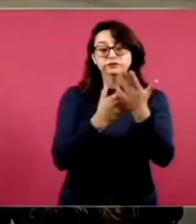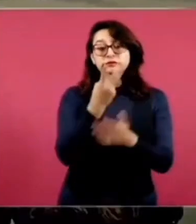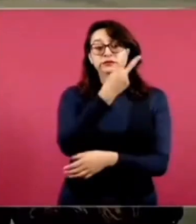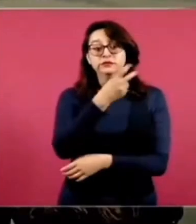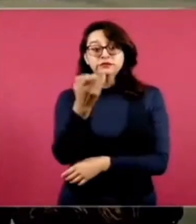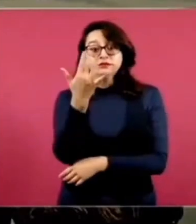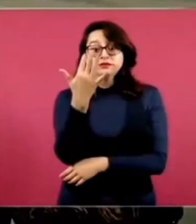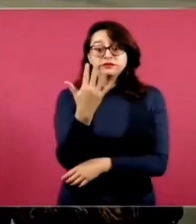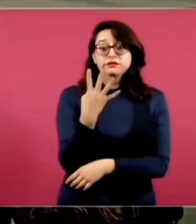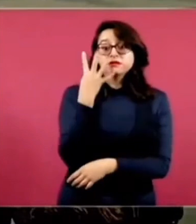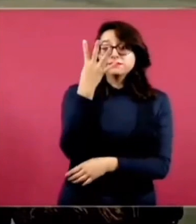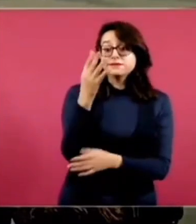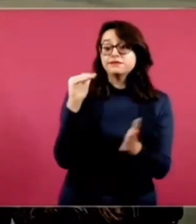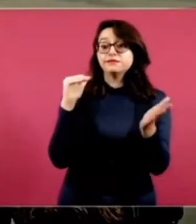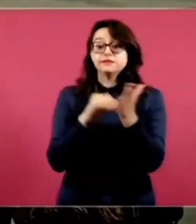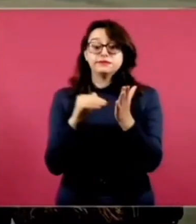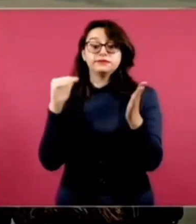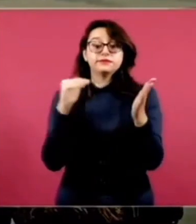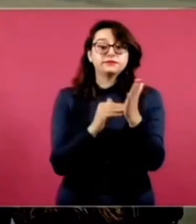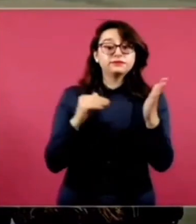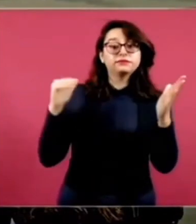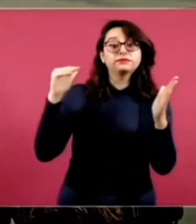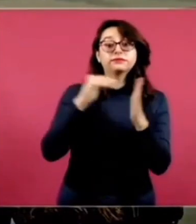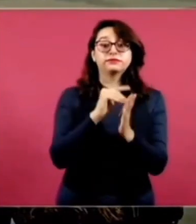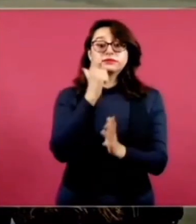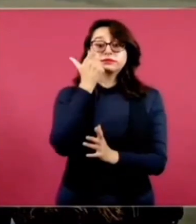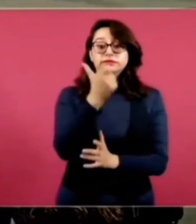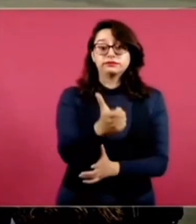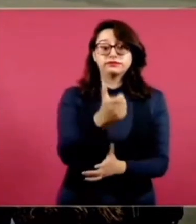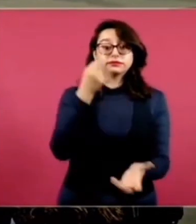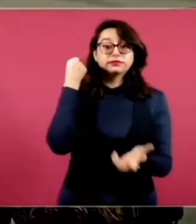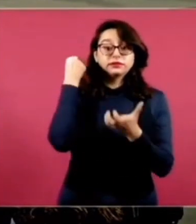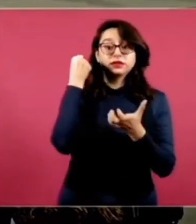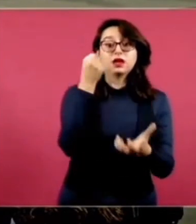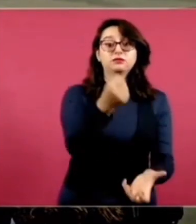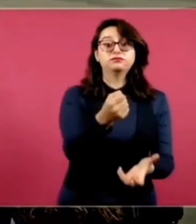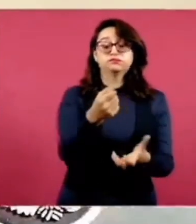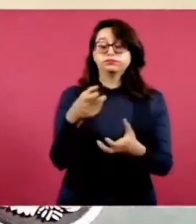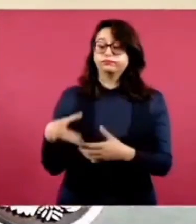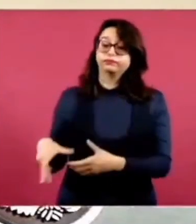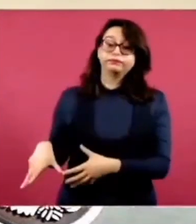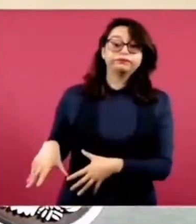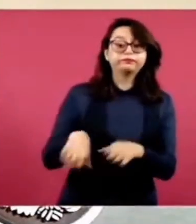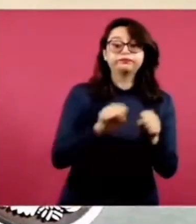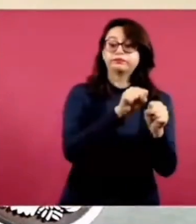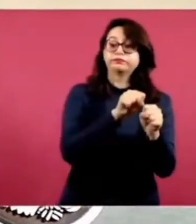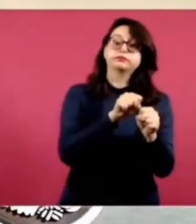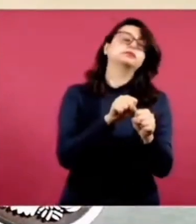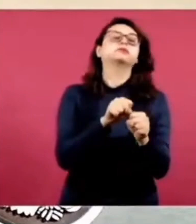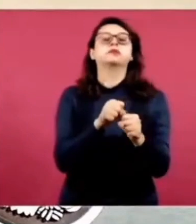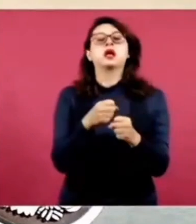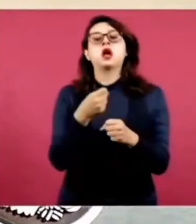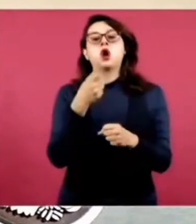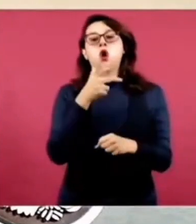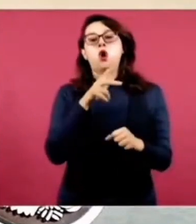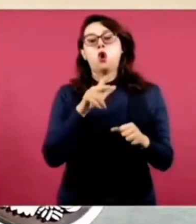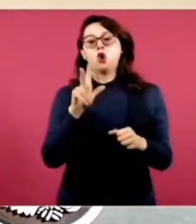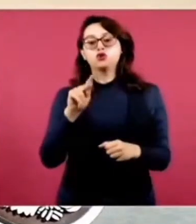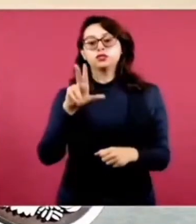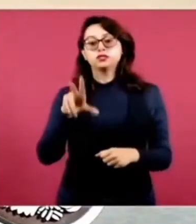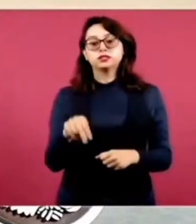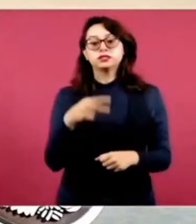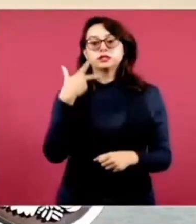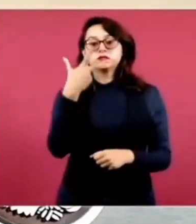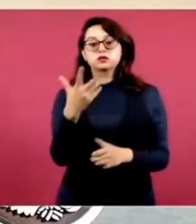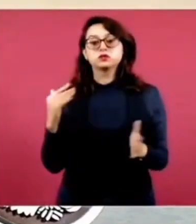254 mil millones de pesos en todo el sector salud. De esa cantidad, más de 88